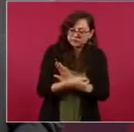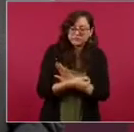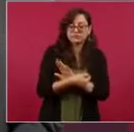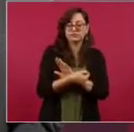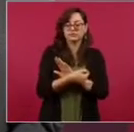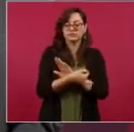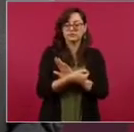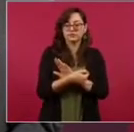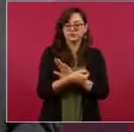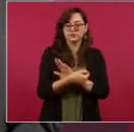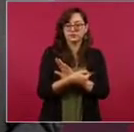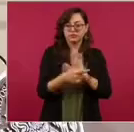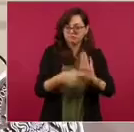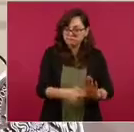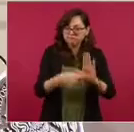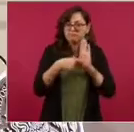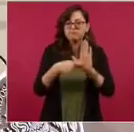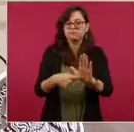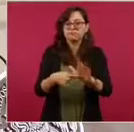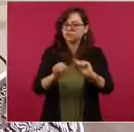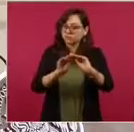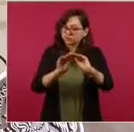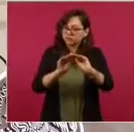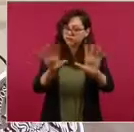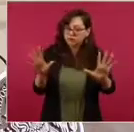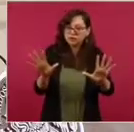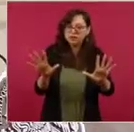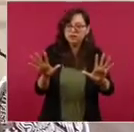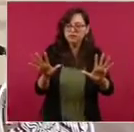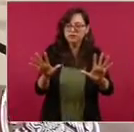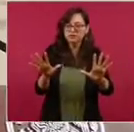de manifiesto que